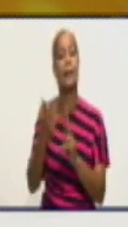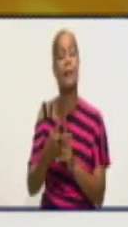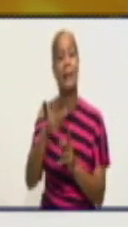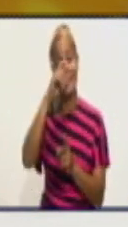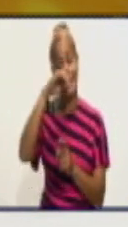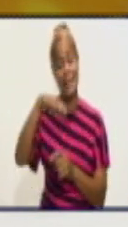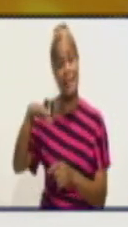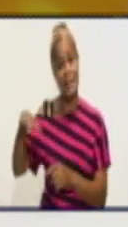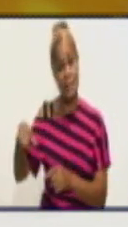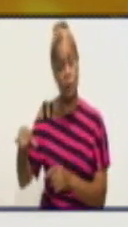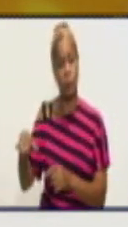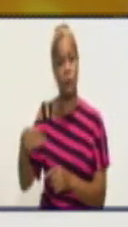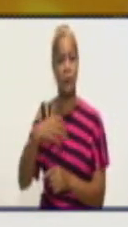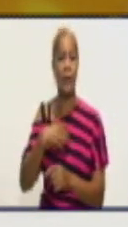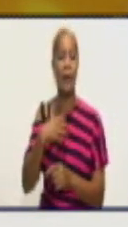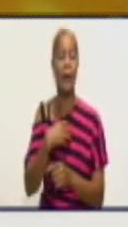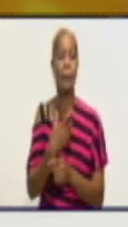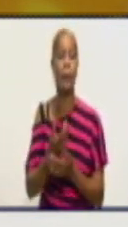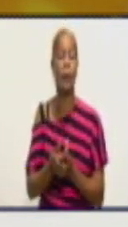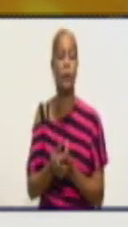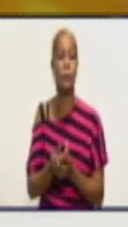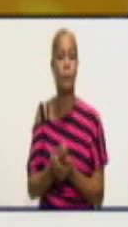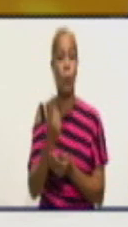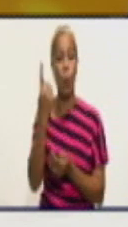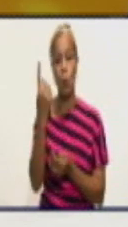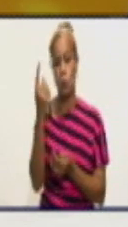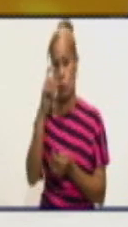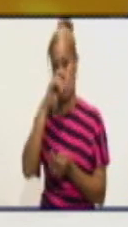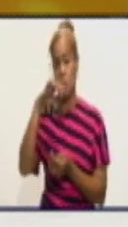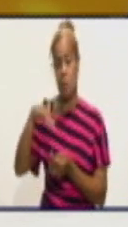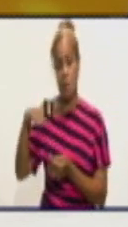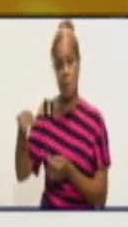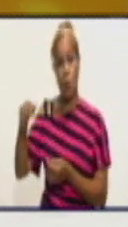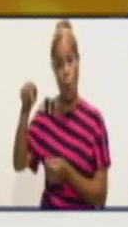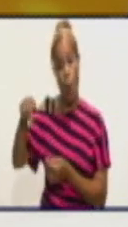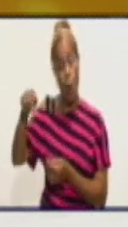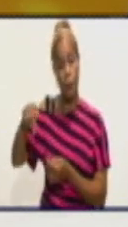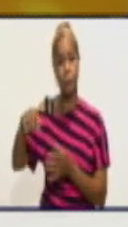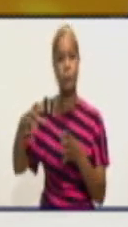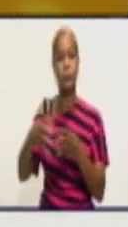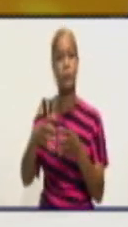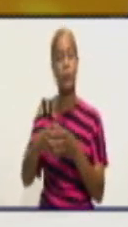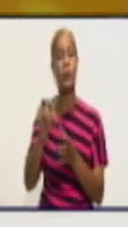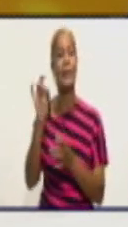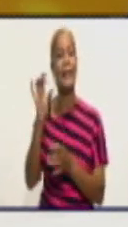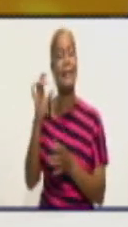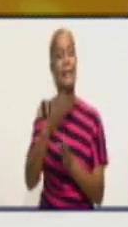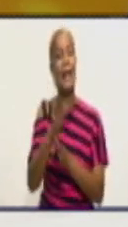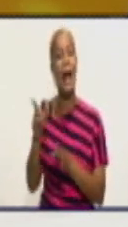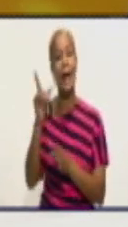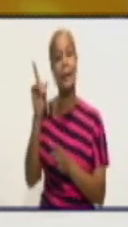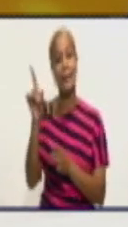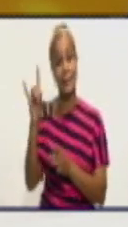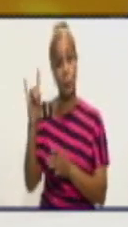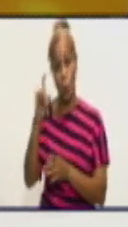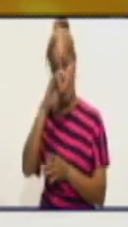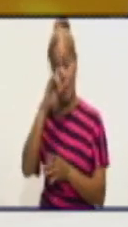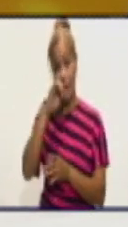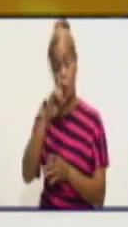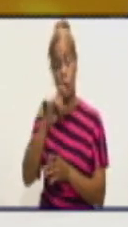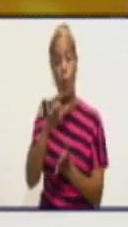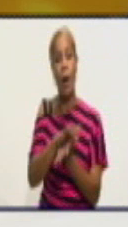pediátrica, en el día, se diagnosticó un caso que es en el grupo de edades de 15 a 19, acumulando ya